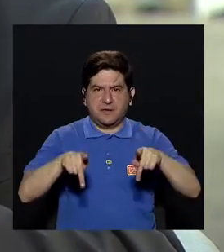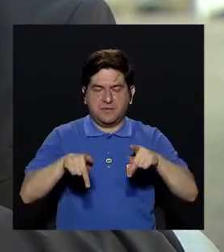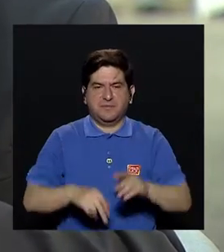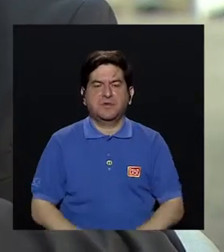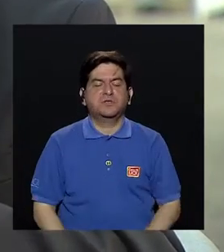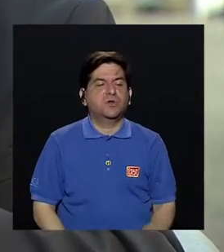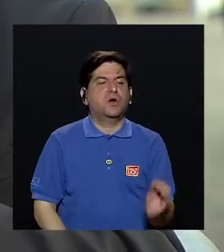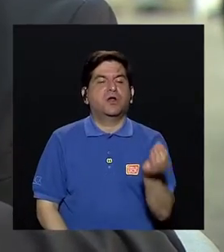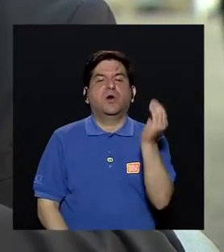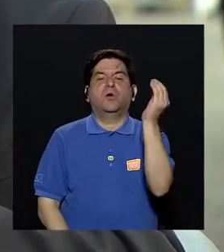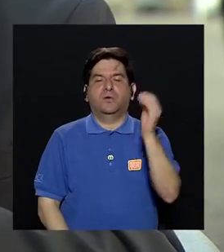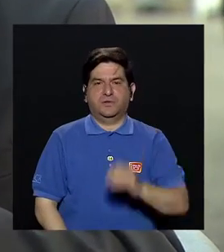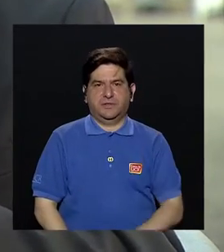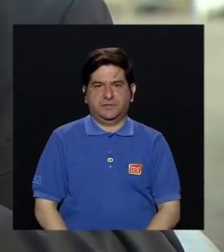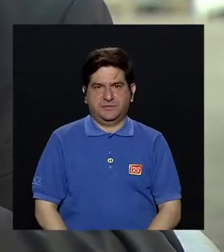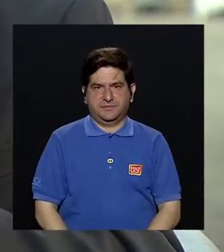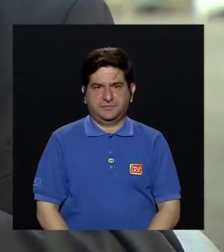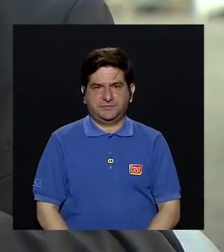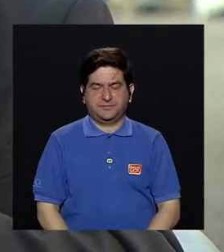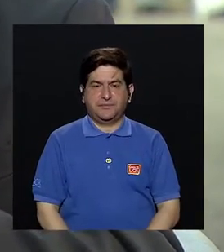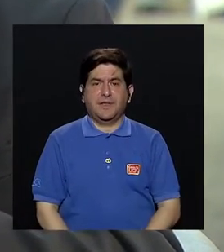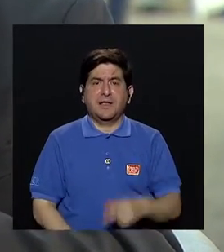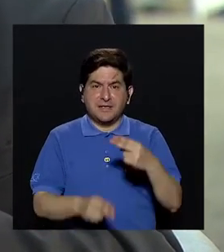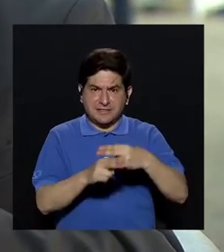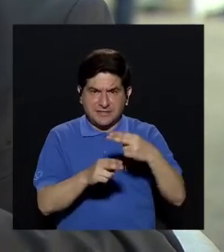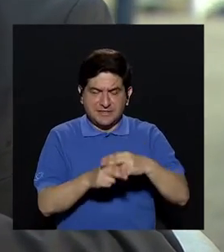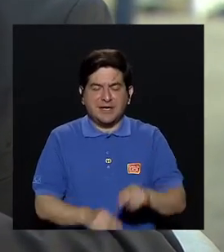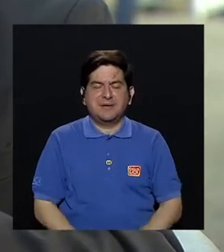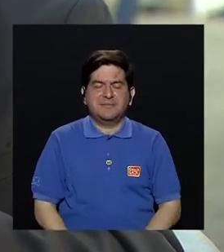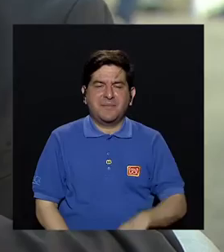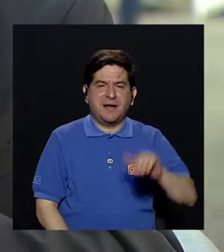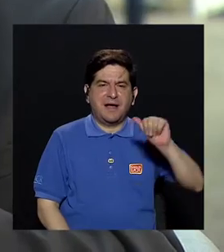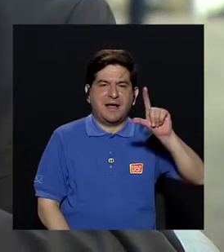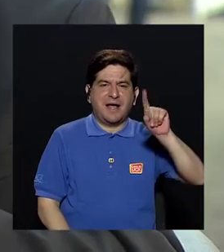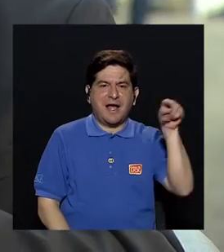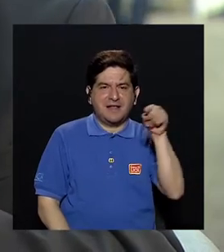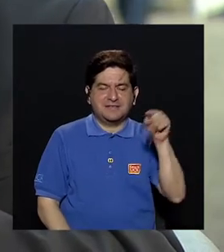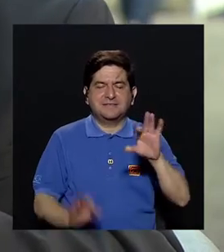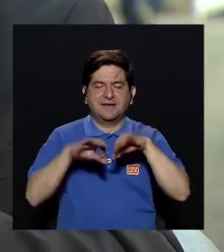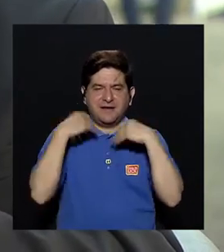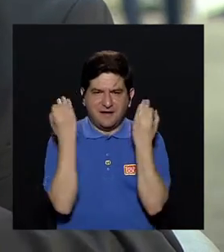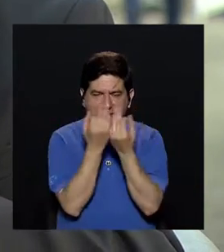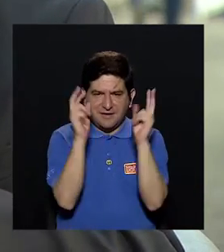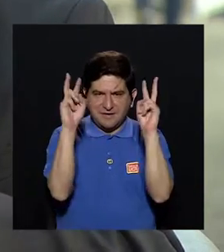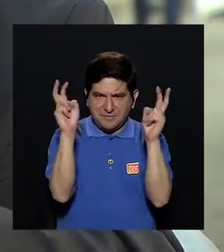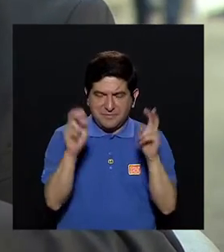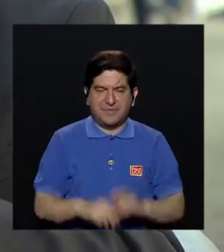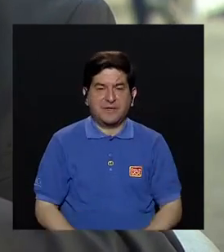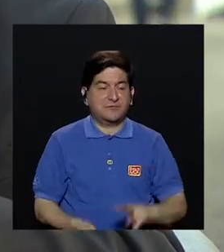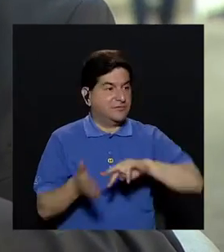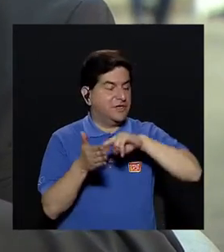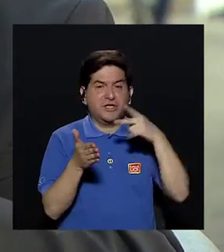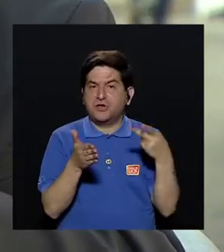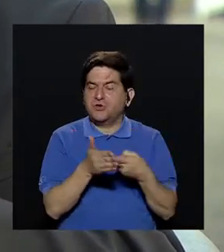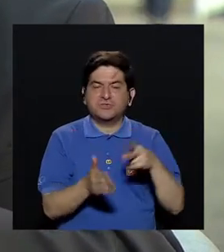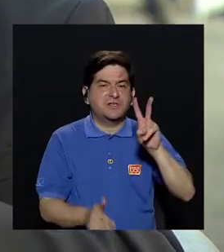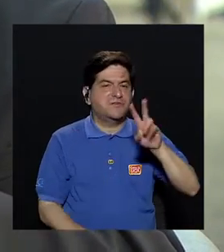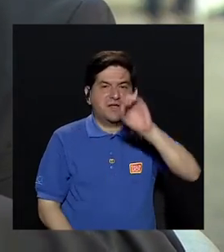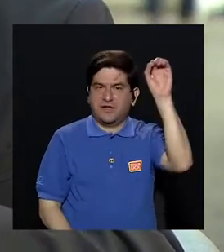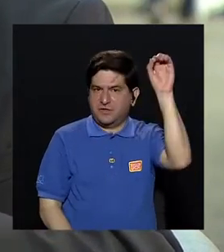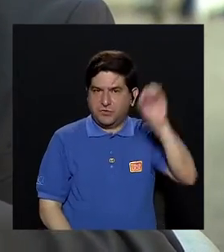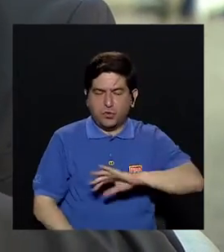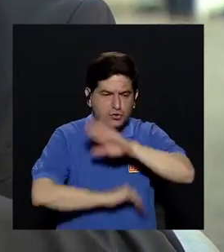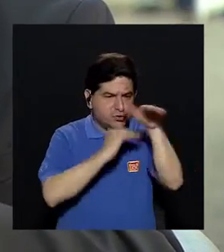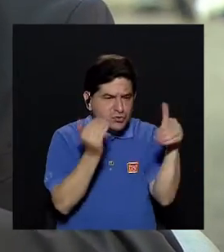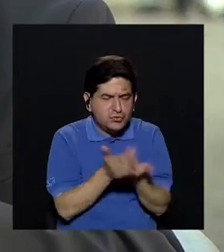personas jóvenes. Se llama Alzheimer familiar. El Alzheimer familiar ni siquiera representa el 2